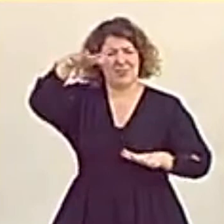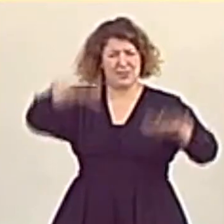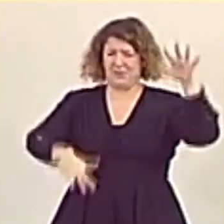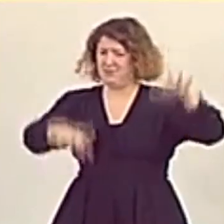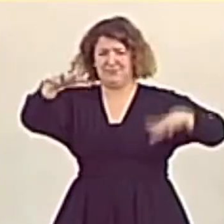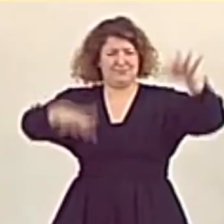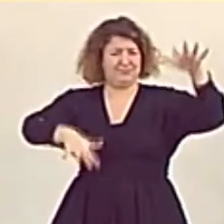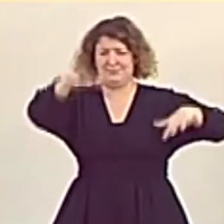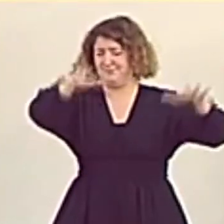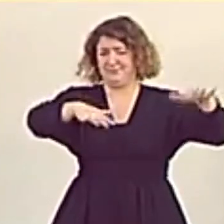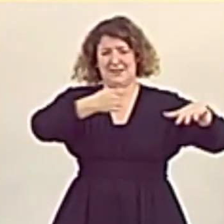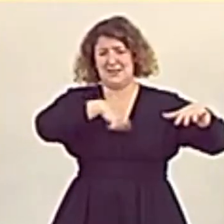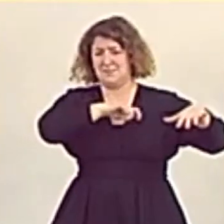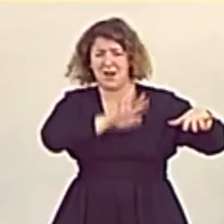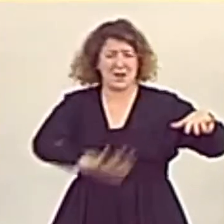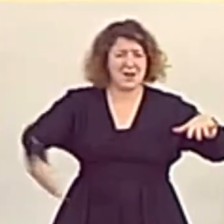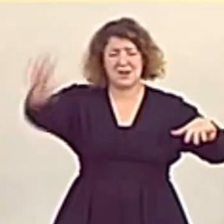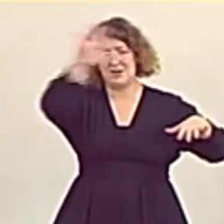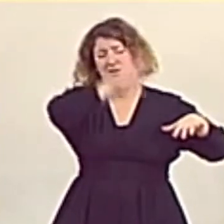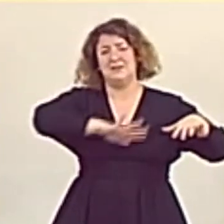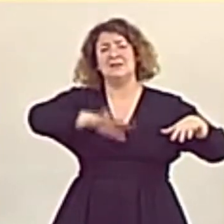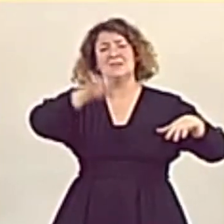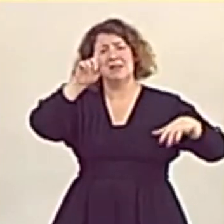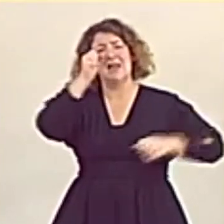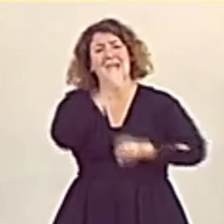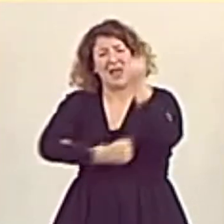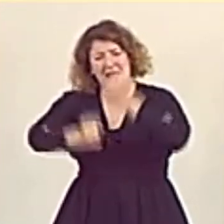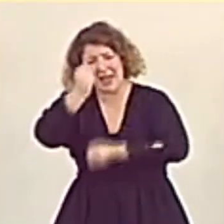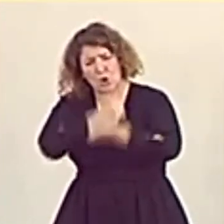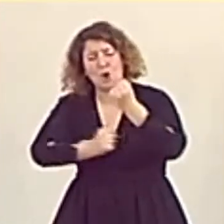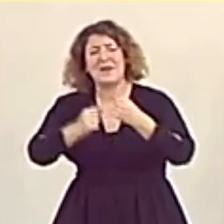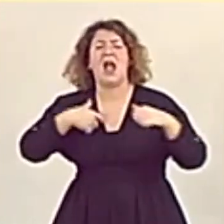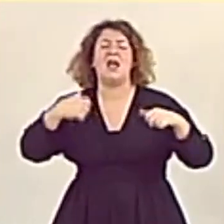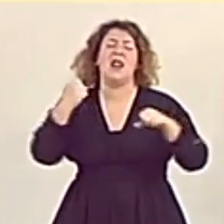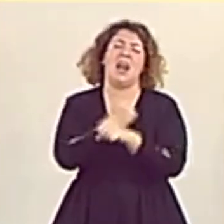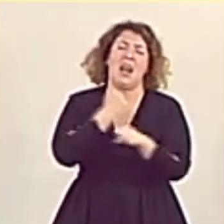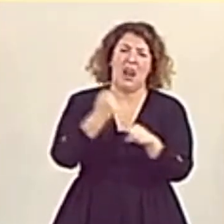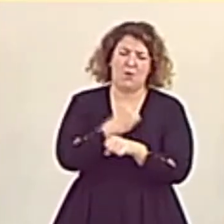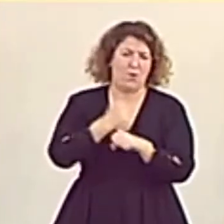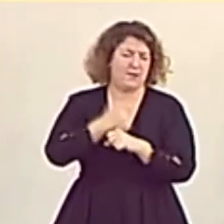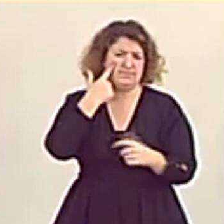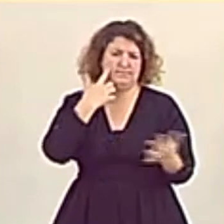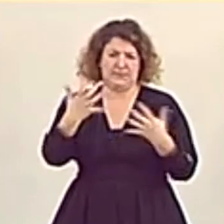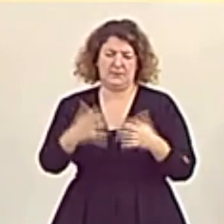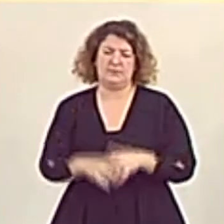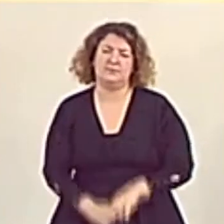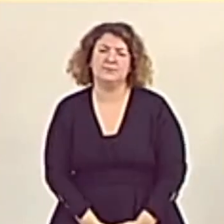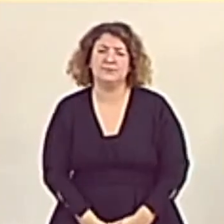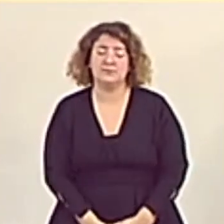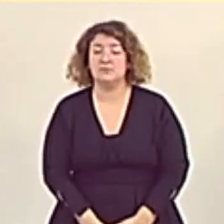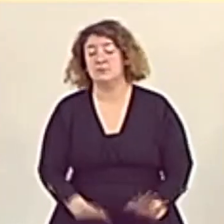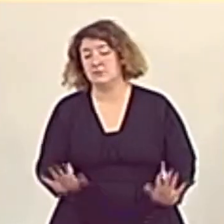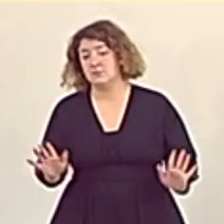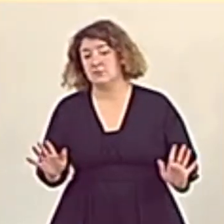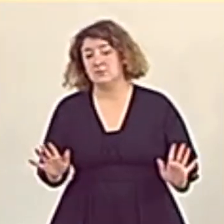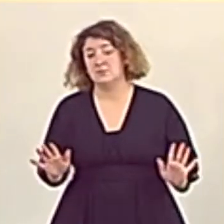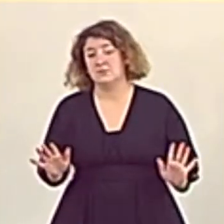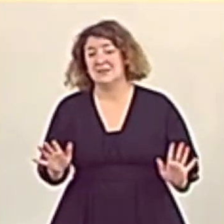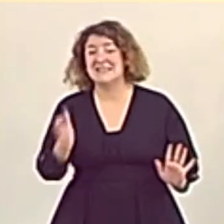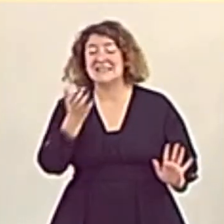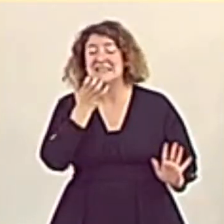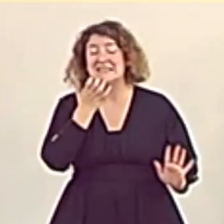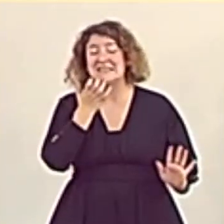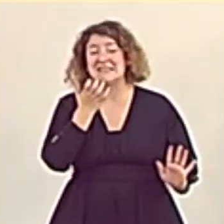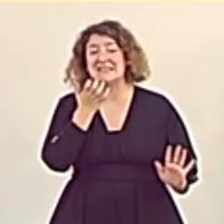y también, por tanto, la desigualdad económica y laboral. Y si no, que se lo pregunten a las